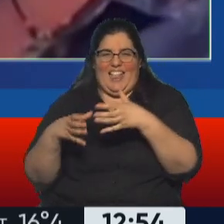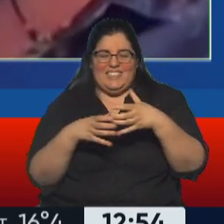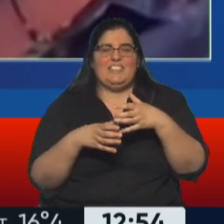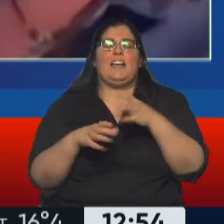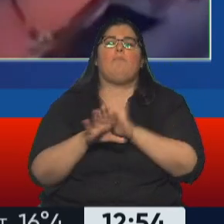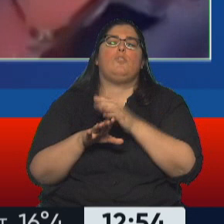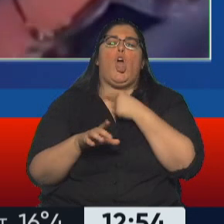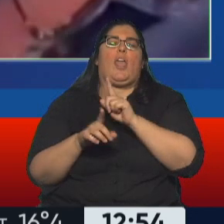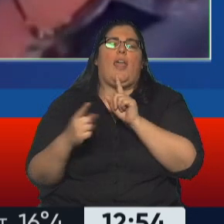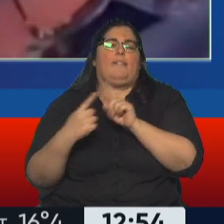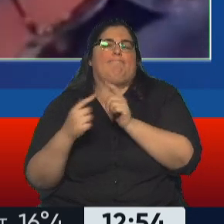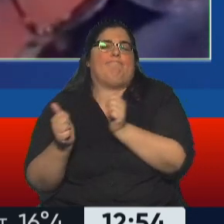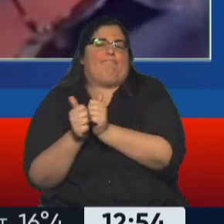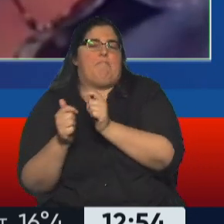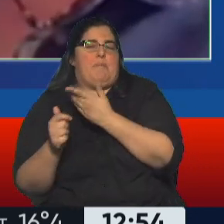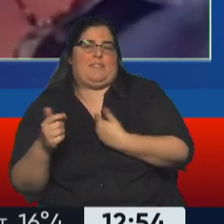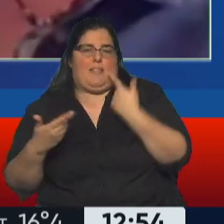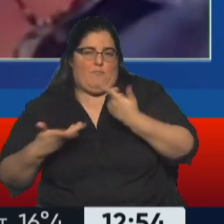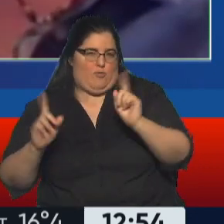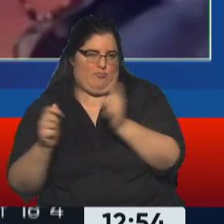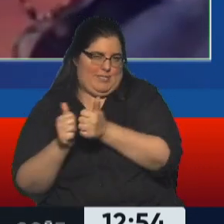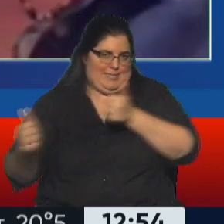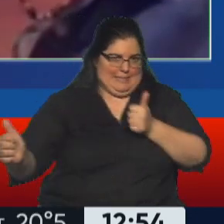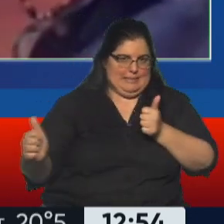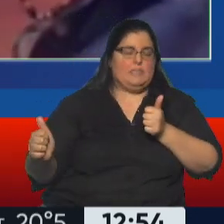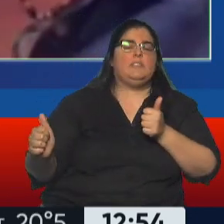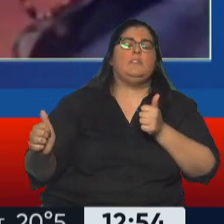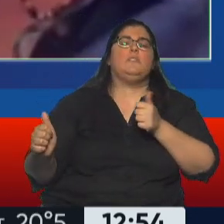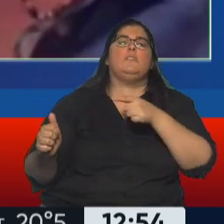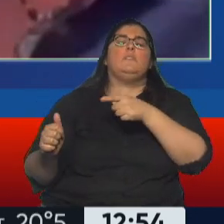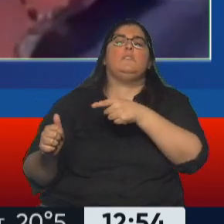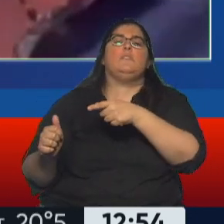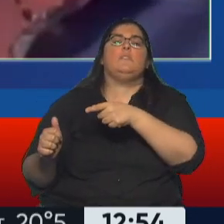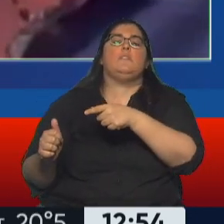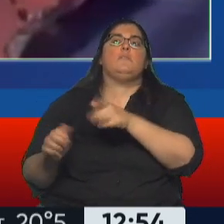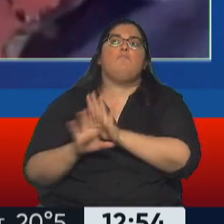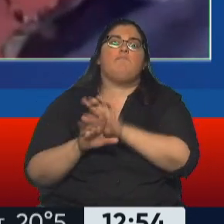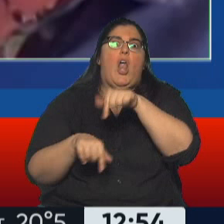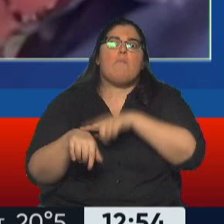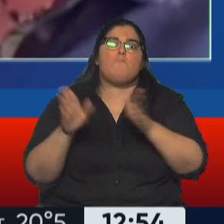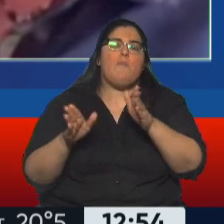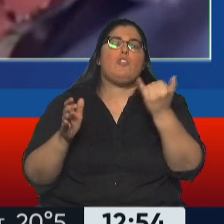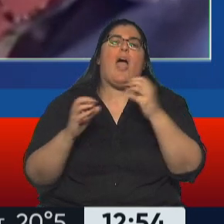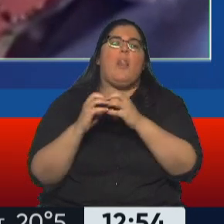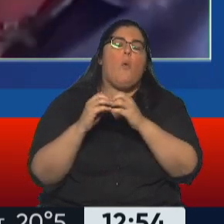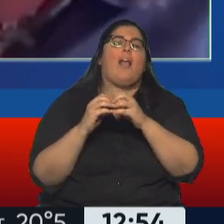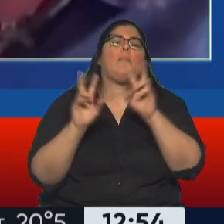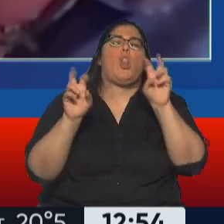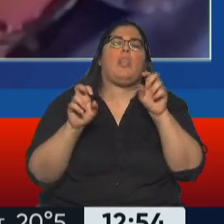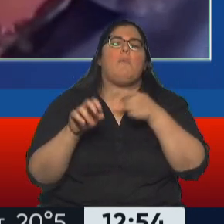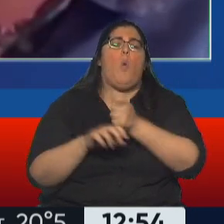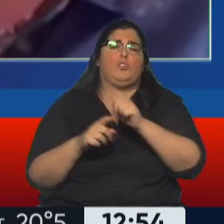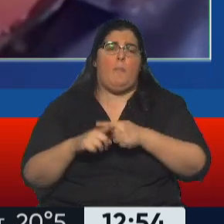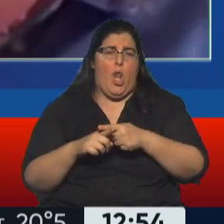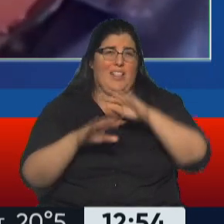Está planteado el tema de la discusión de abrir un proceso de impeachment en el Congreso. ¿Imaginás